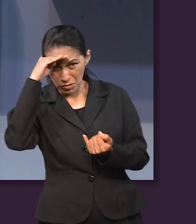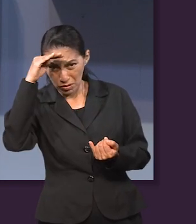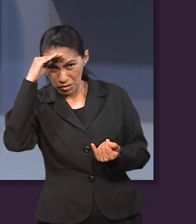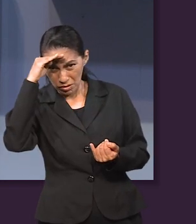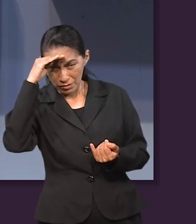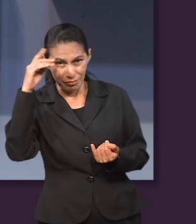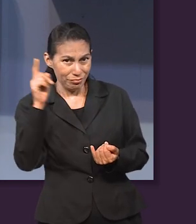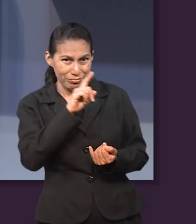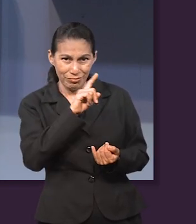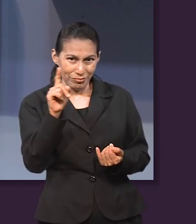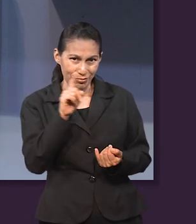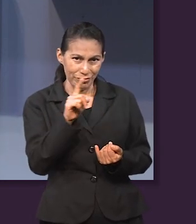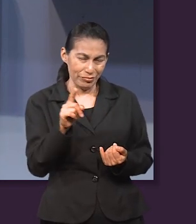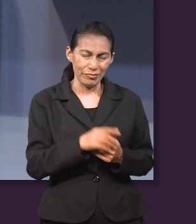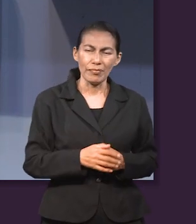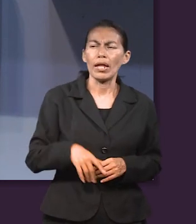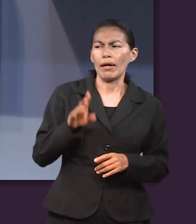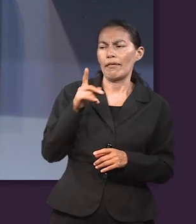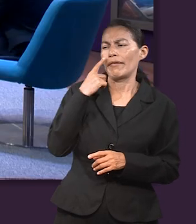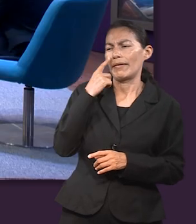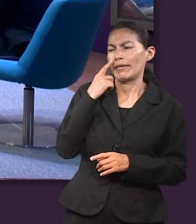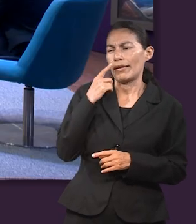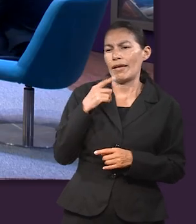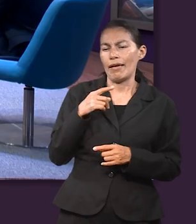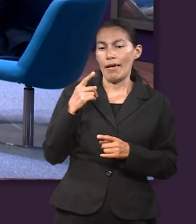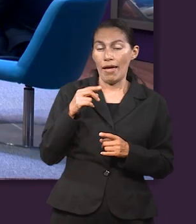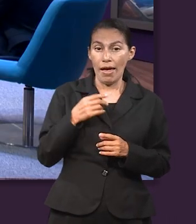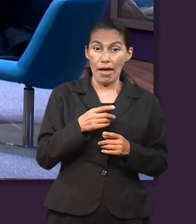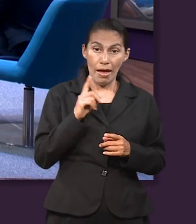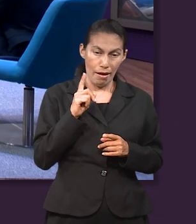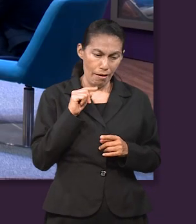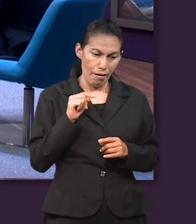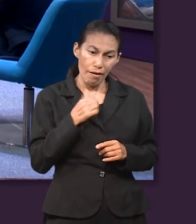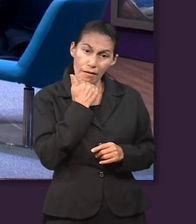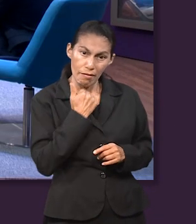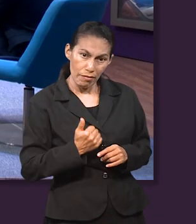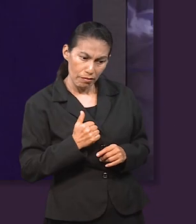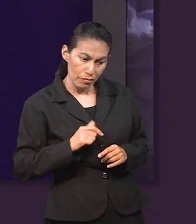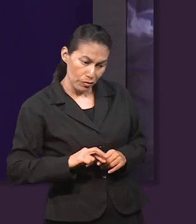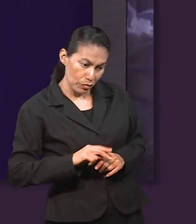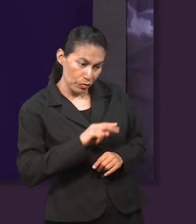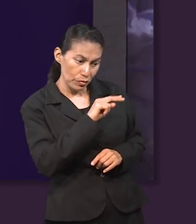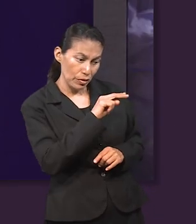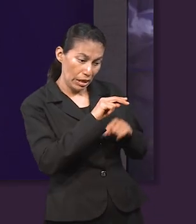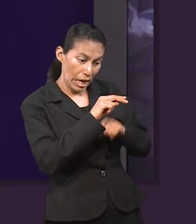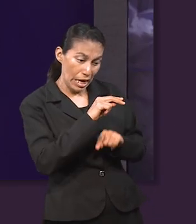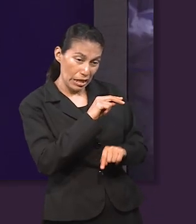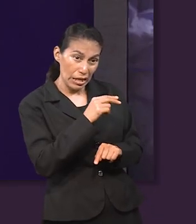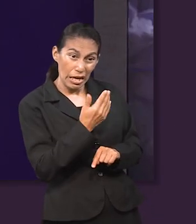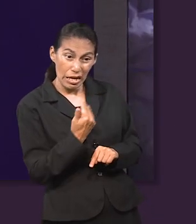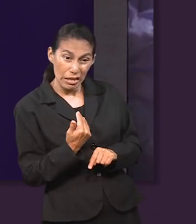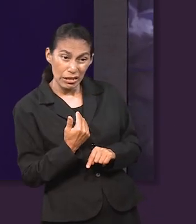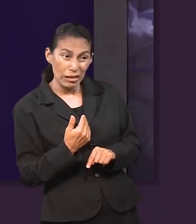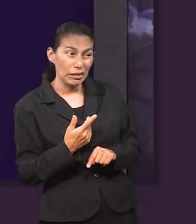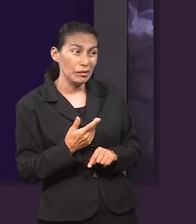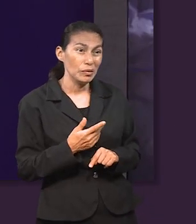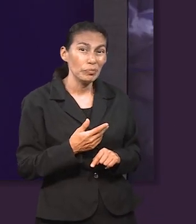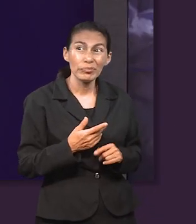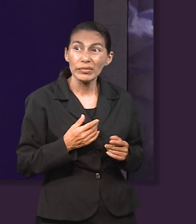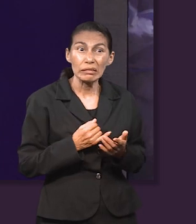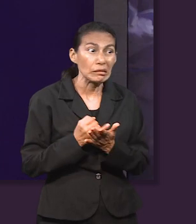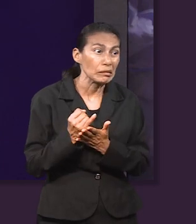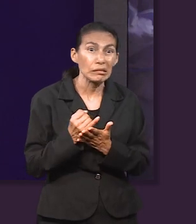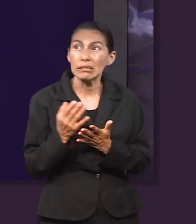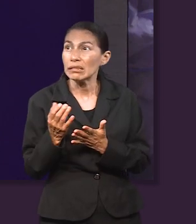monte era un Abraham diferente. Sí, no era mismo. No. Ok. No era el mismo por dos cosas. Uno, porque antes de subir,